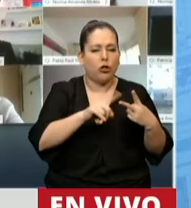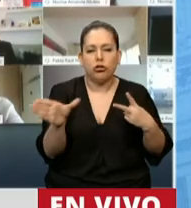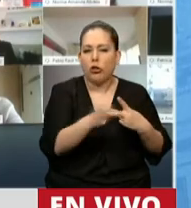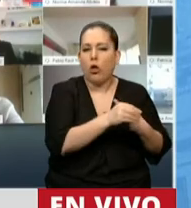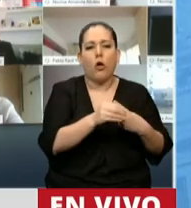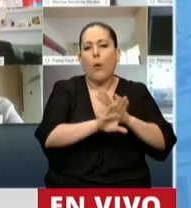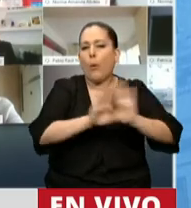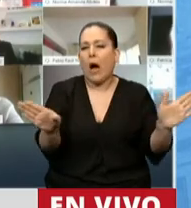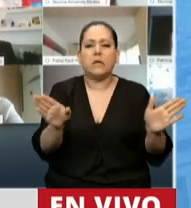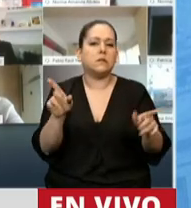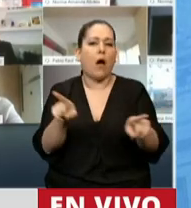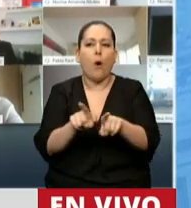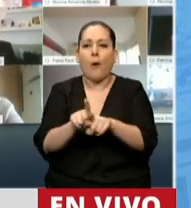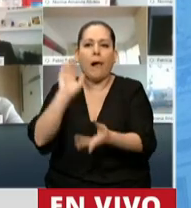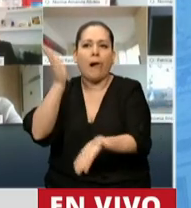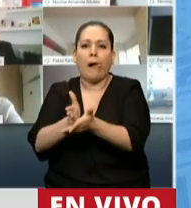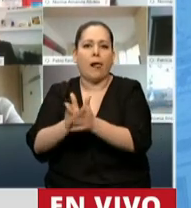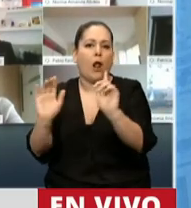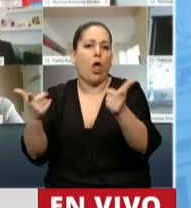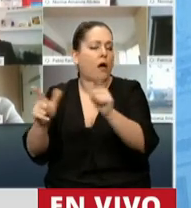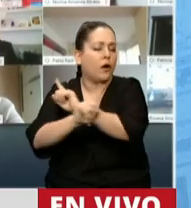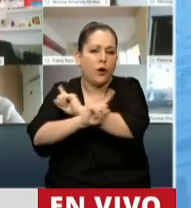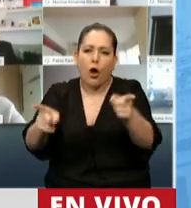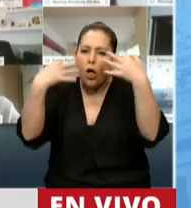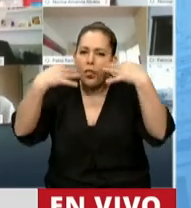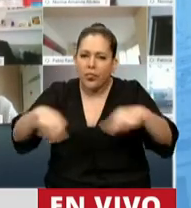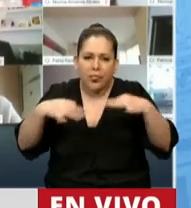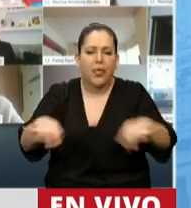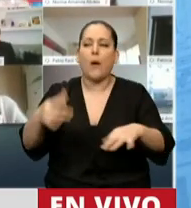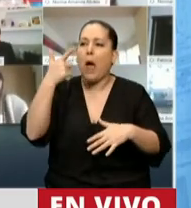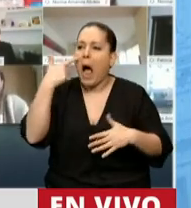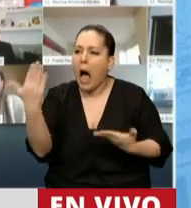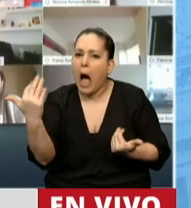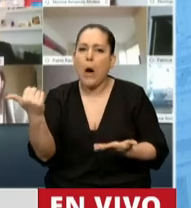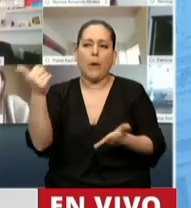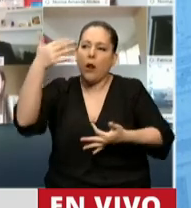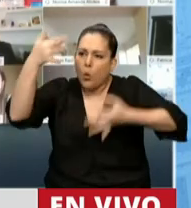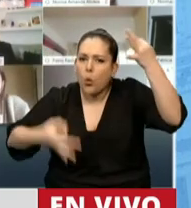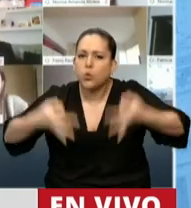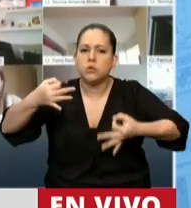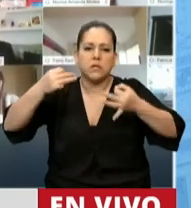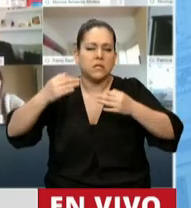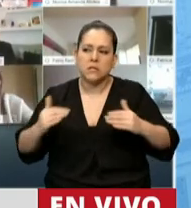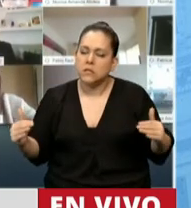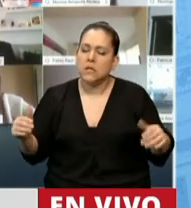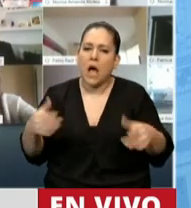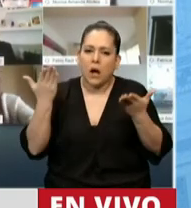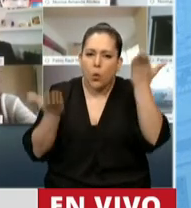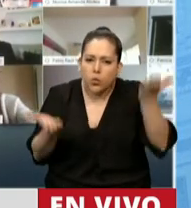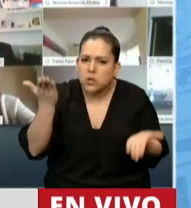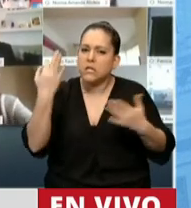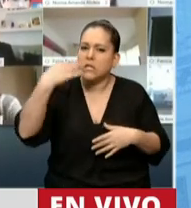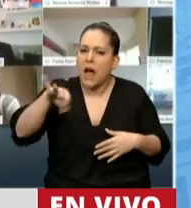impunidad, que no haya impunidad. Tiene que responder, tiene que haber justicia y tiene que responder